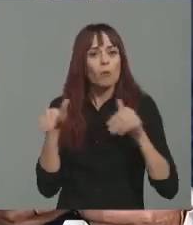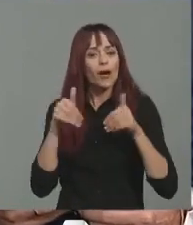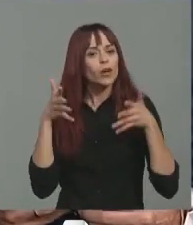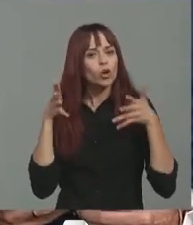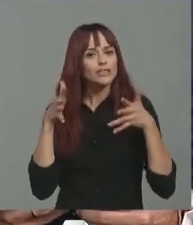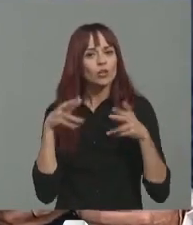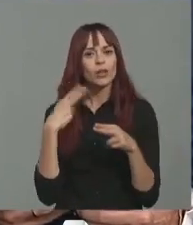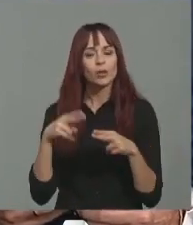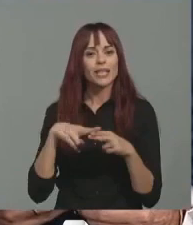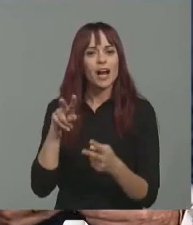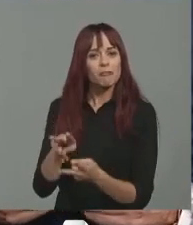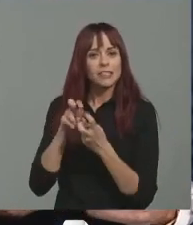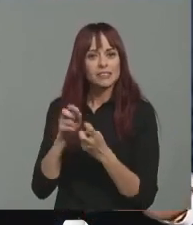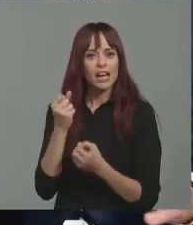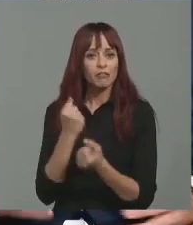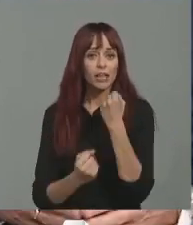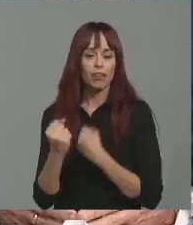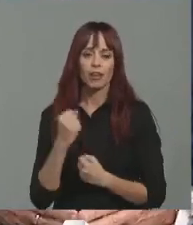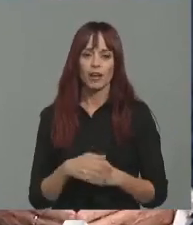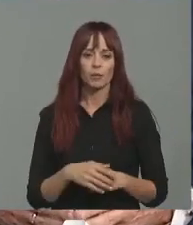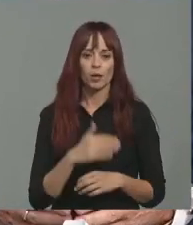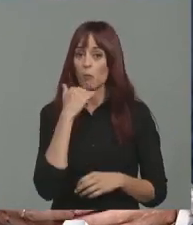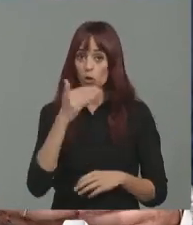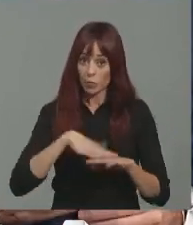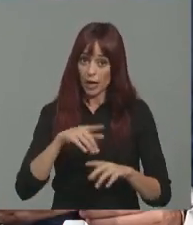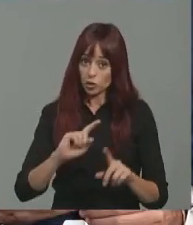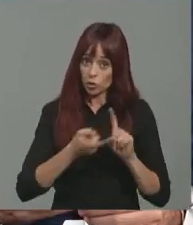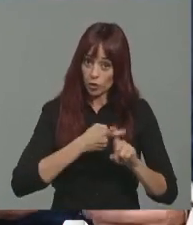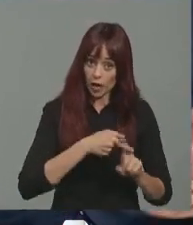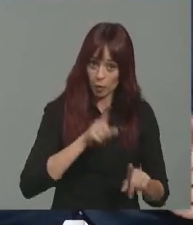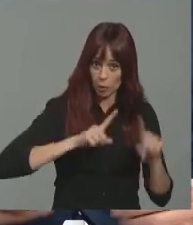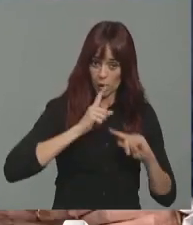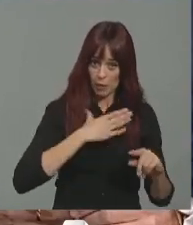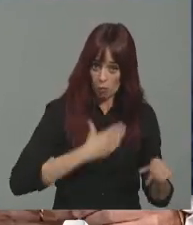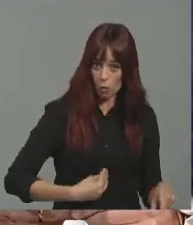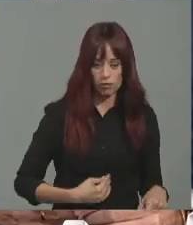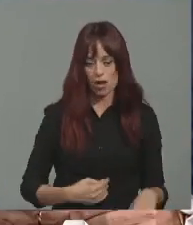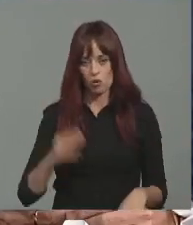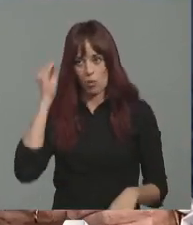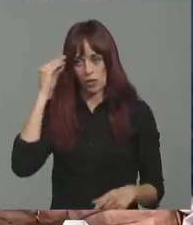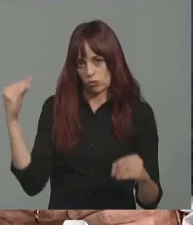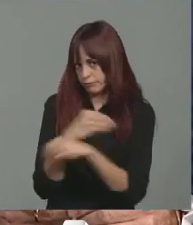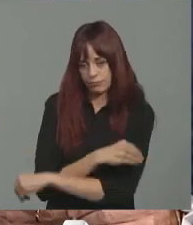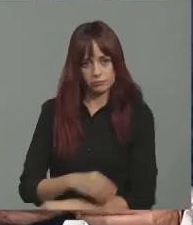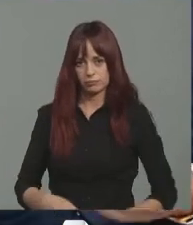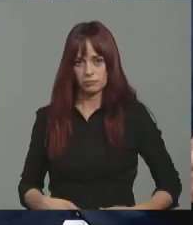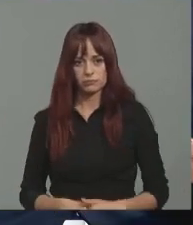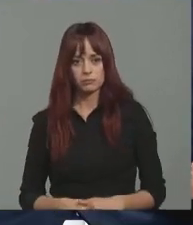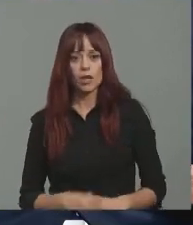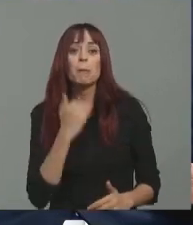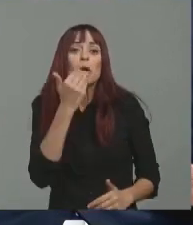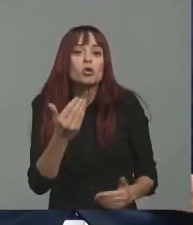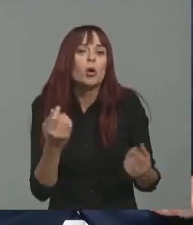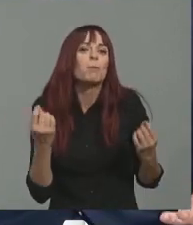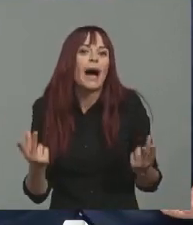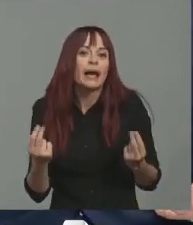Política Fiscal y Financiera. No sé qué piensa usted. Demasiado pronto para solucionar los problemas de los ciudadanos de esta región. Yo no pienso igual, evidentemente. ¿Es demasiado pronto para qué?